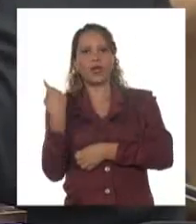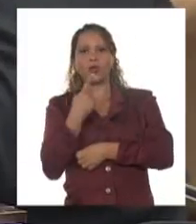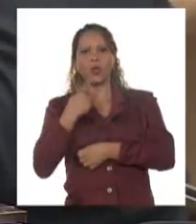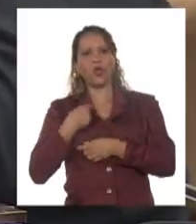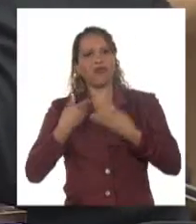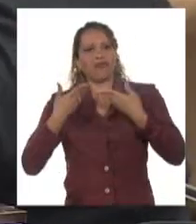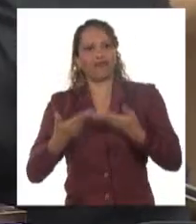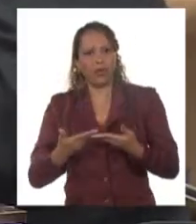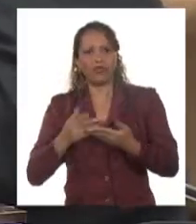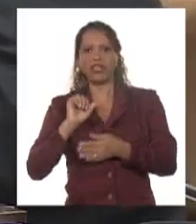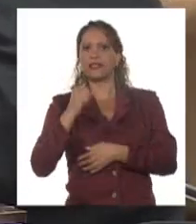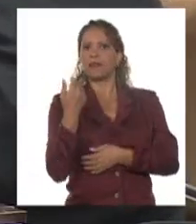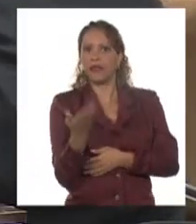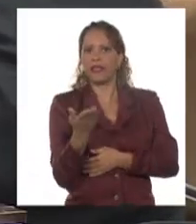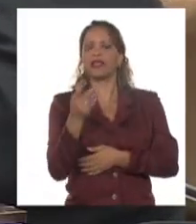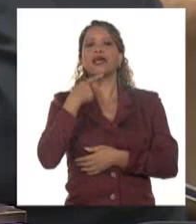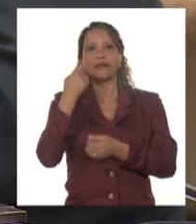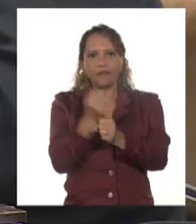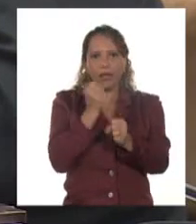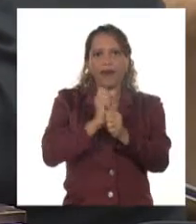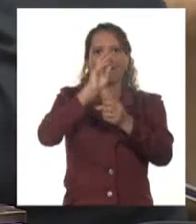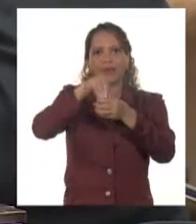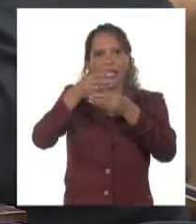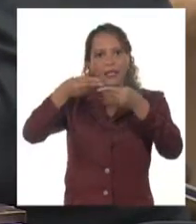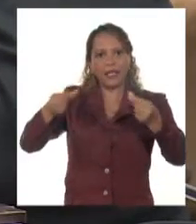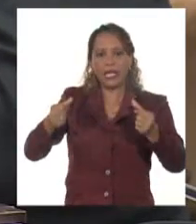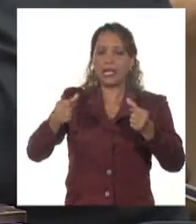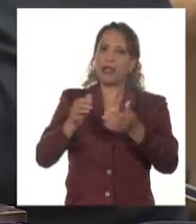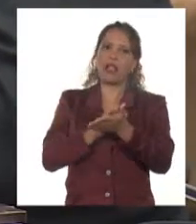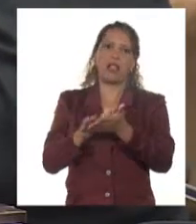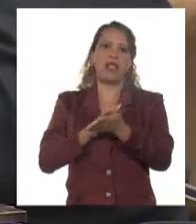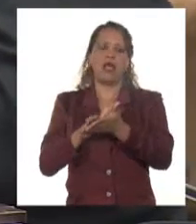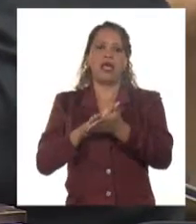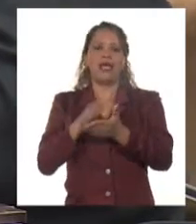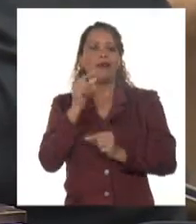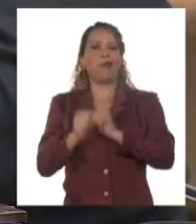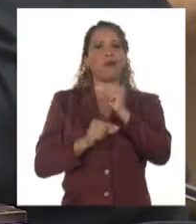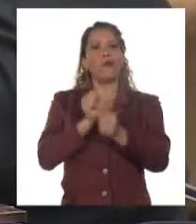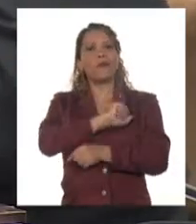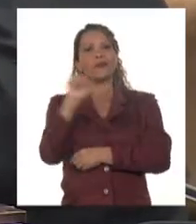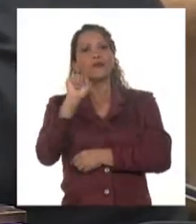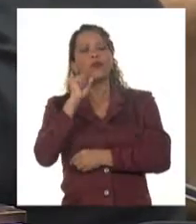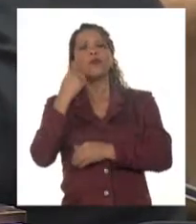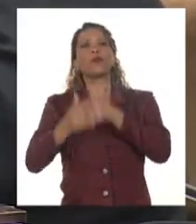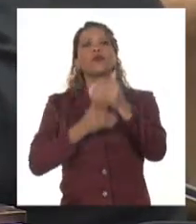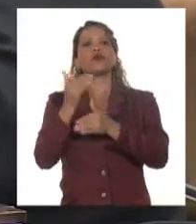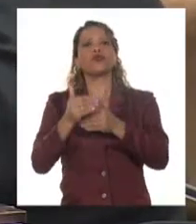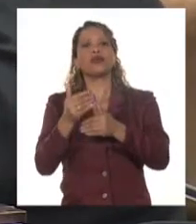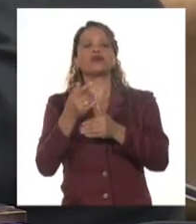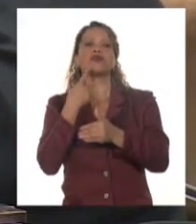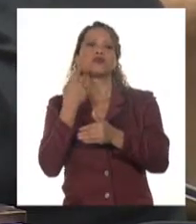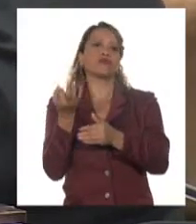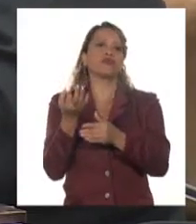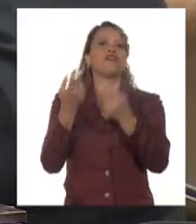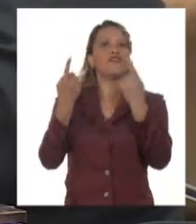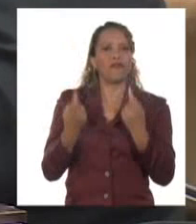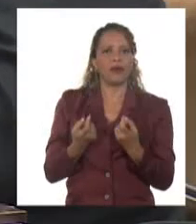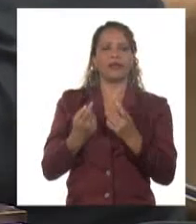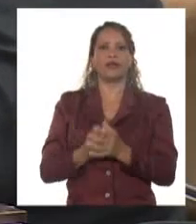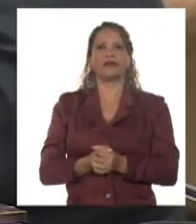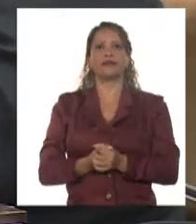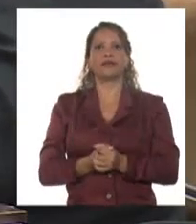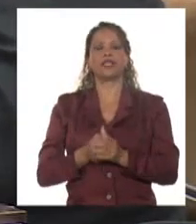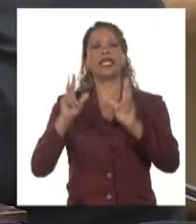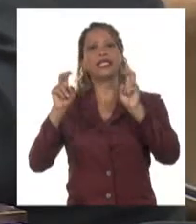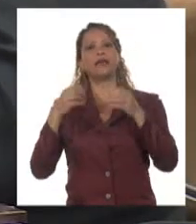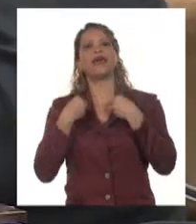a exigir porque se trabaja en ellas y a que se logren procesos más simplificados en el tema